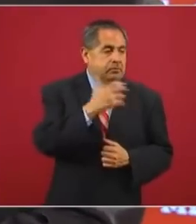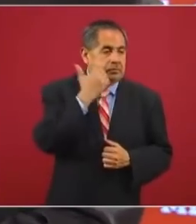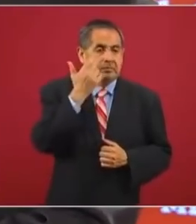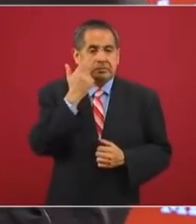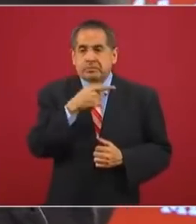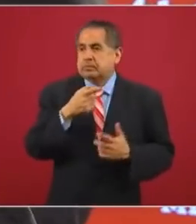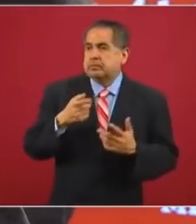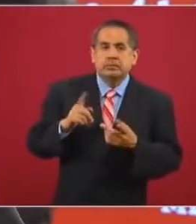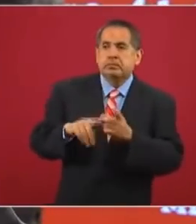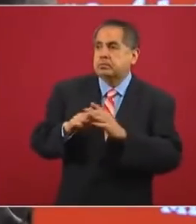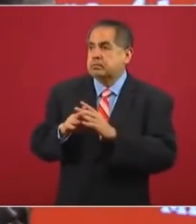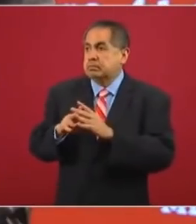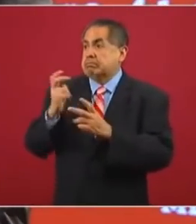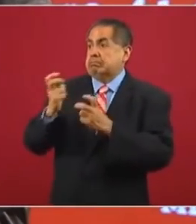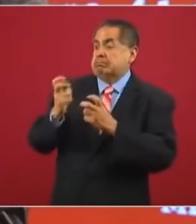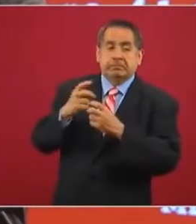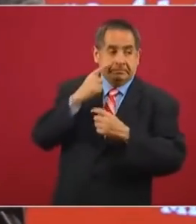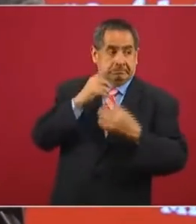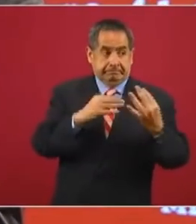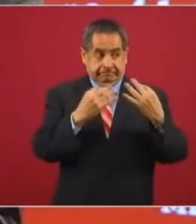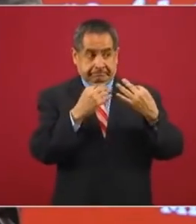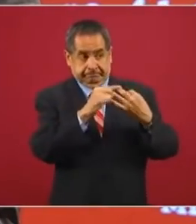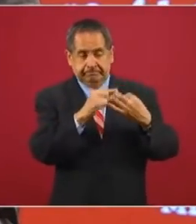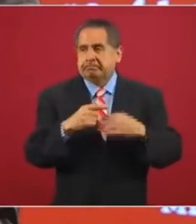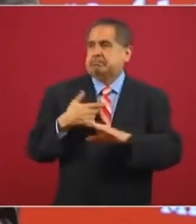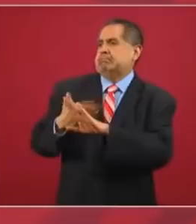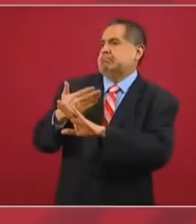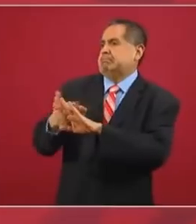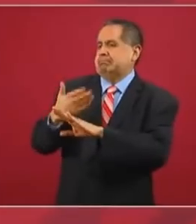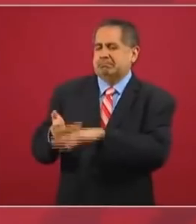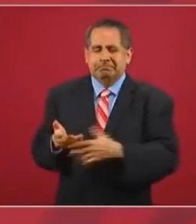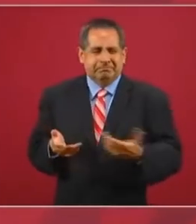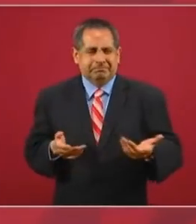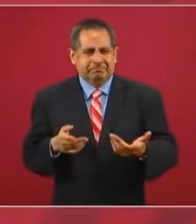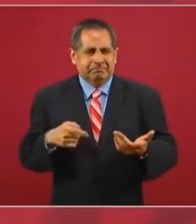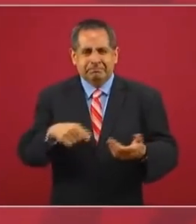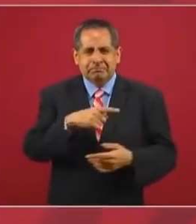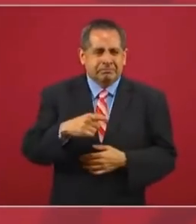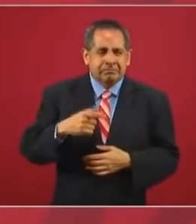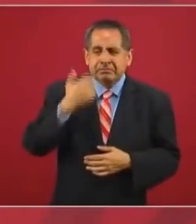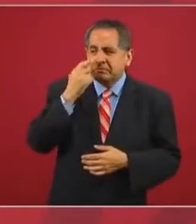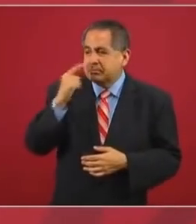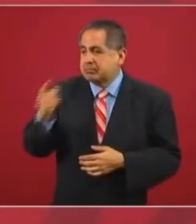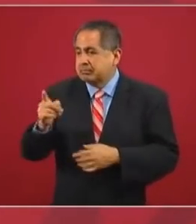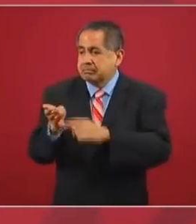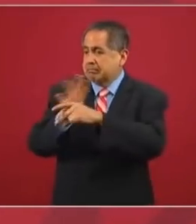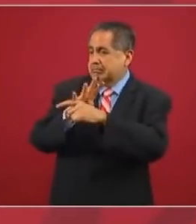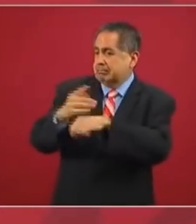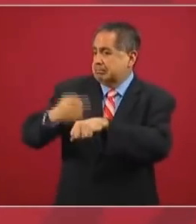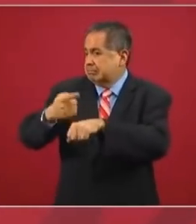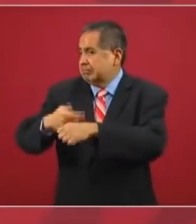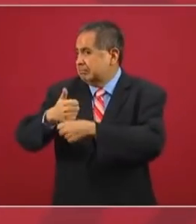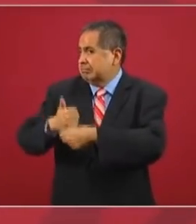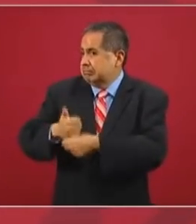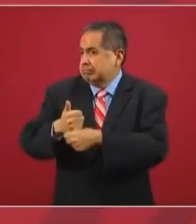en una tragedia, es lo que hace